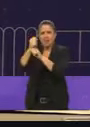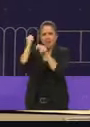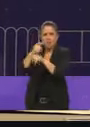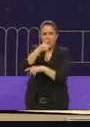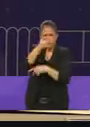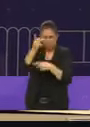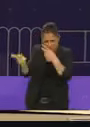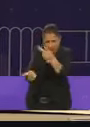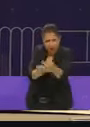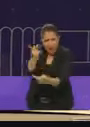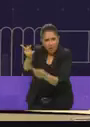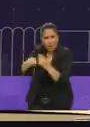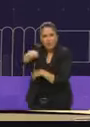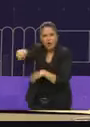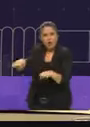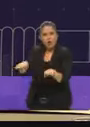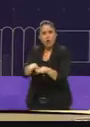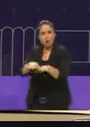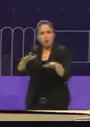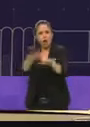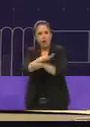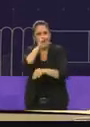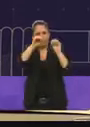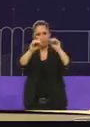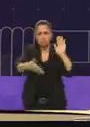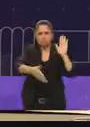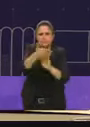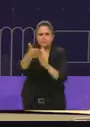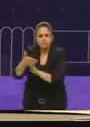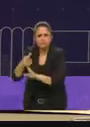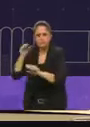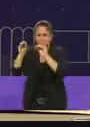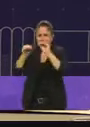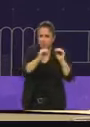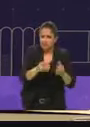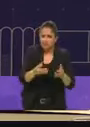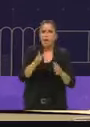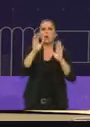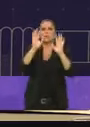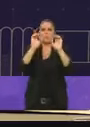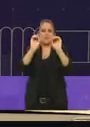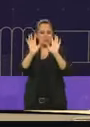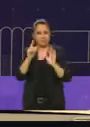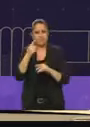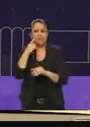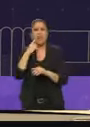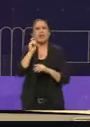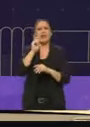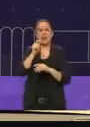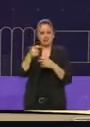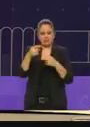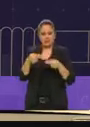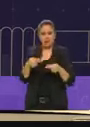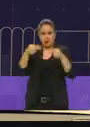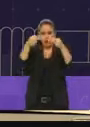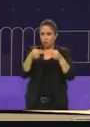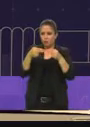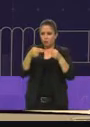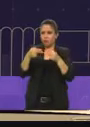está esa transformación de la movilidad o por qué no también empezamos a hablar de la extorsión que precisamente